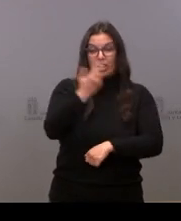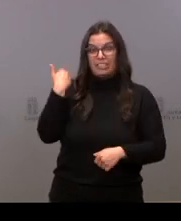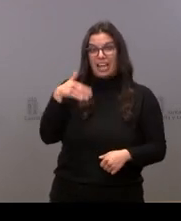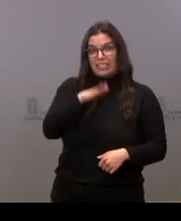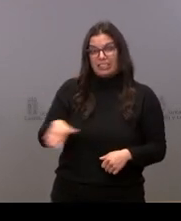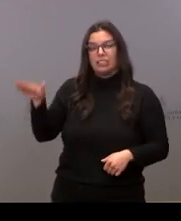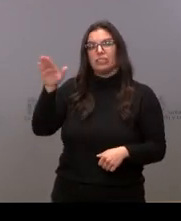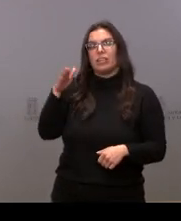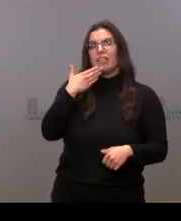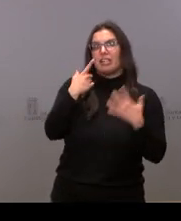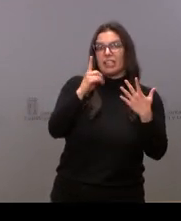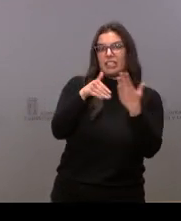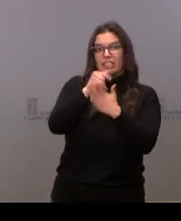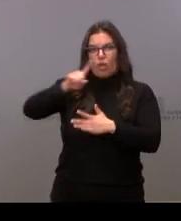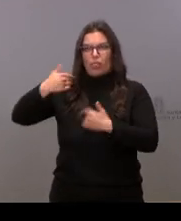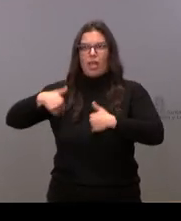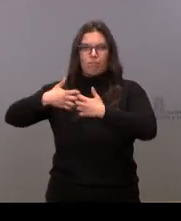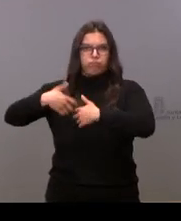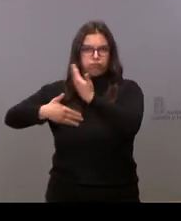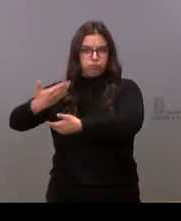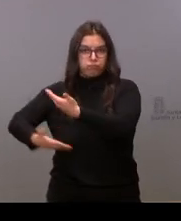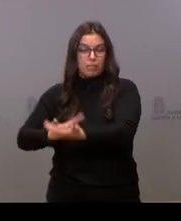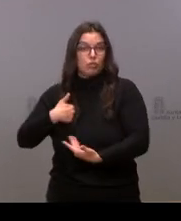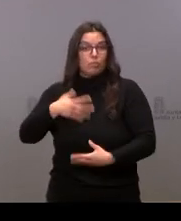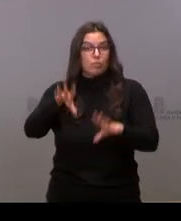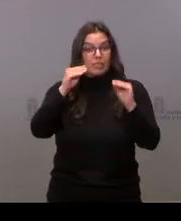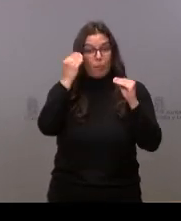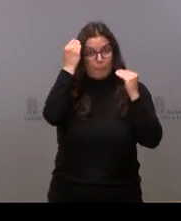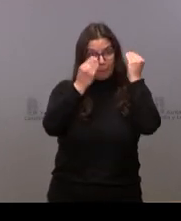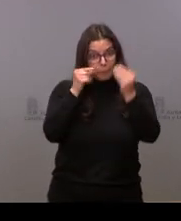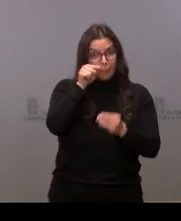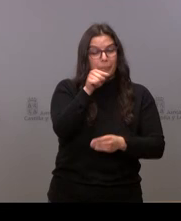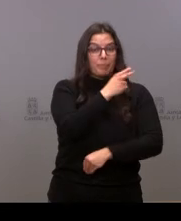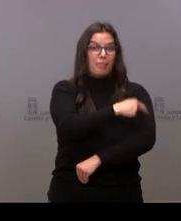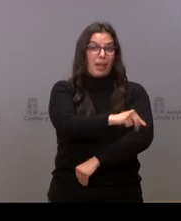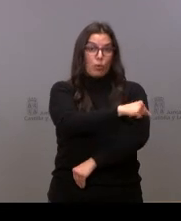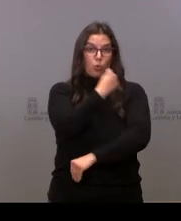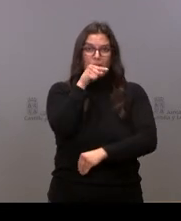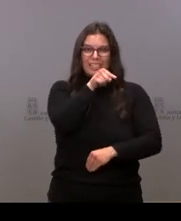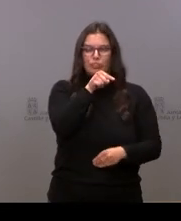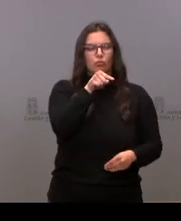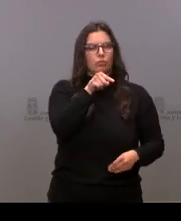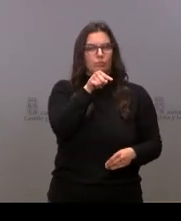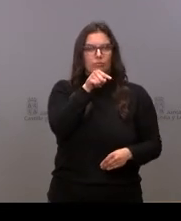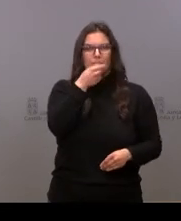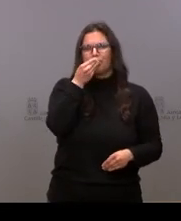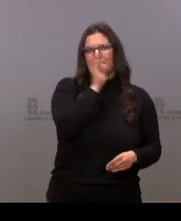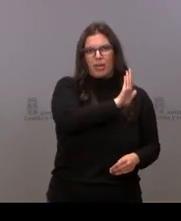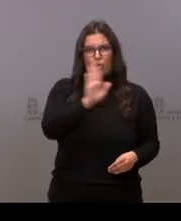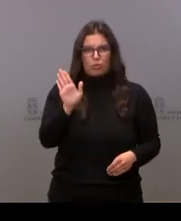entre 6 y 11 años. Entendemos que la vacunación es, desde luego, la mejor